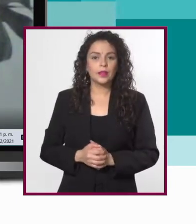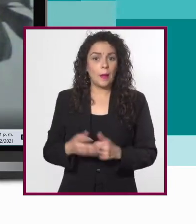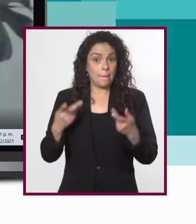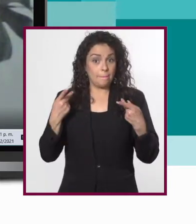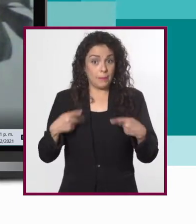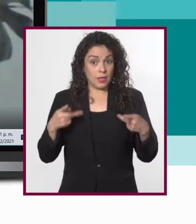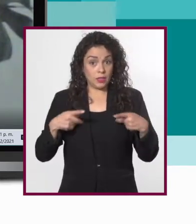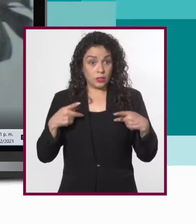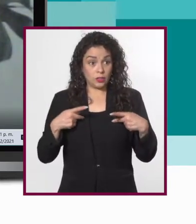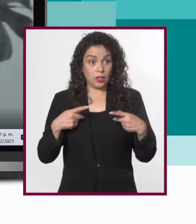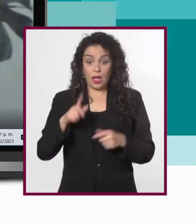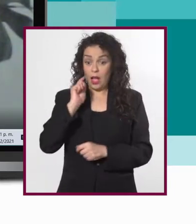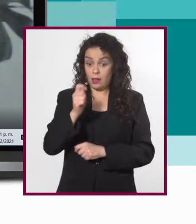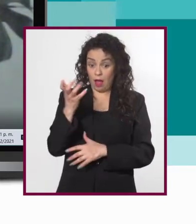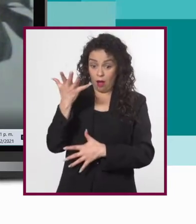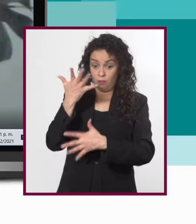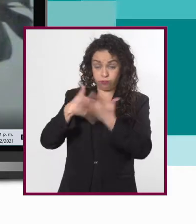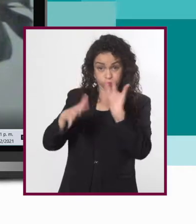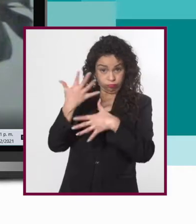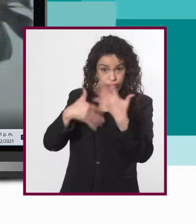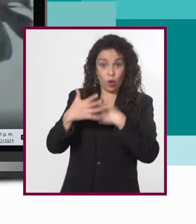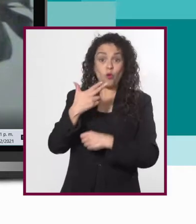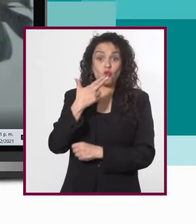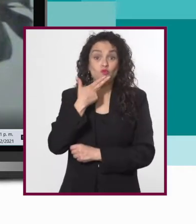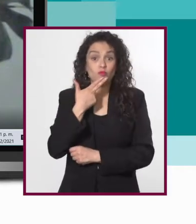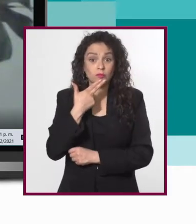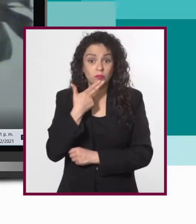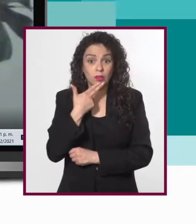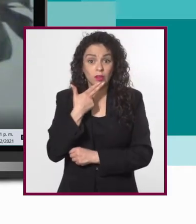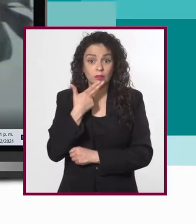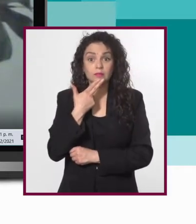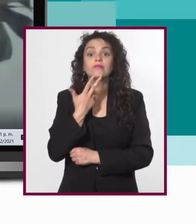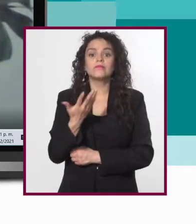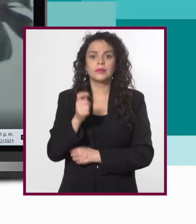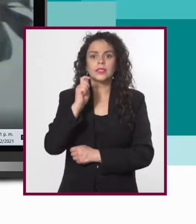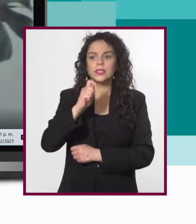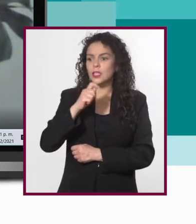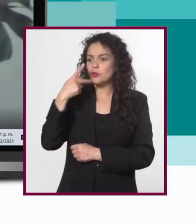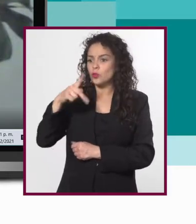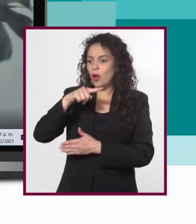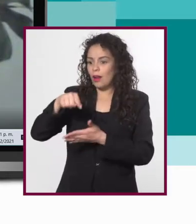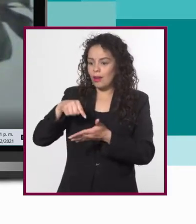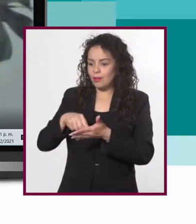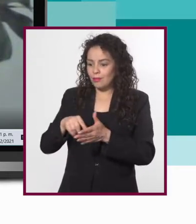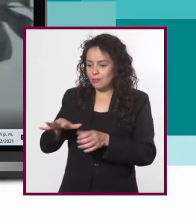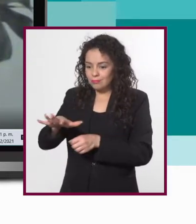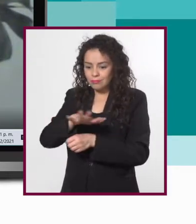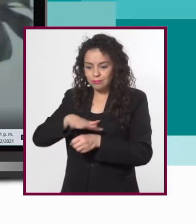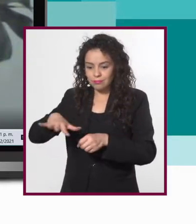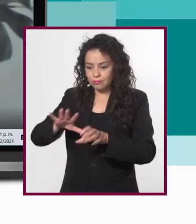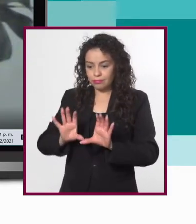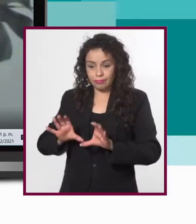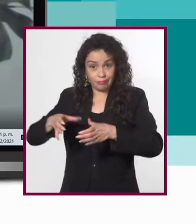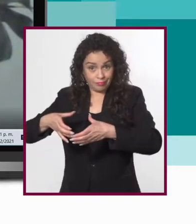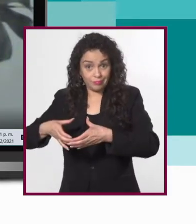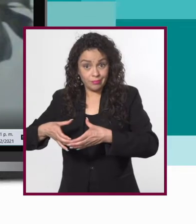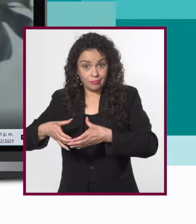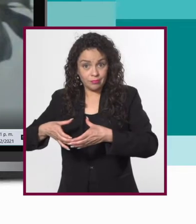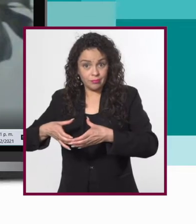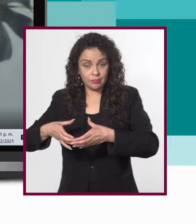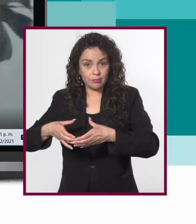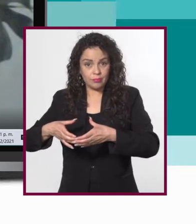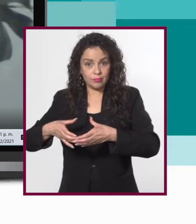personas que hablan con lengua de señas encontrarse en su medio ambiente que no